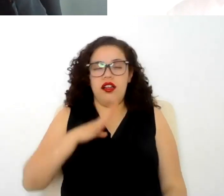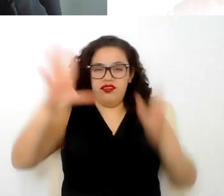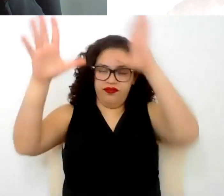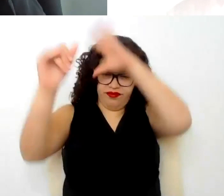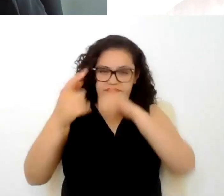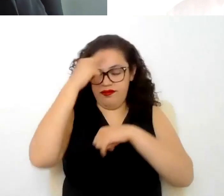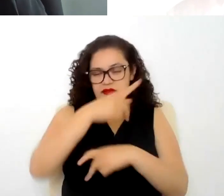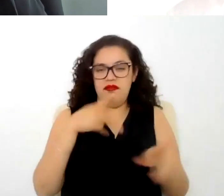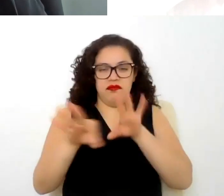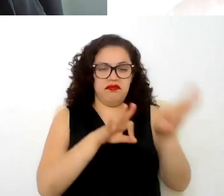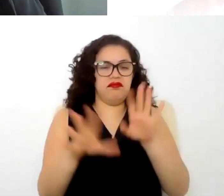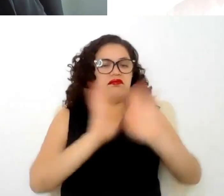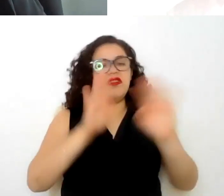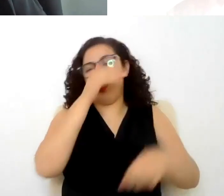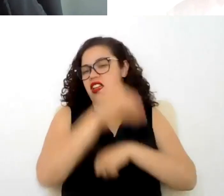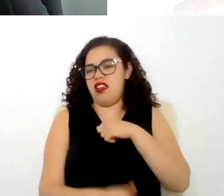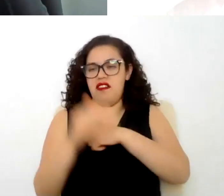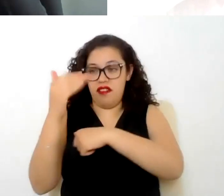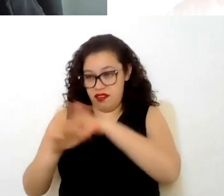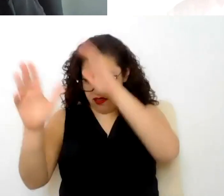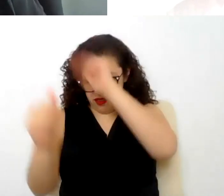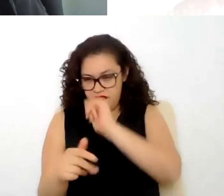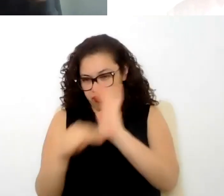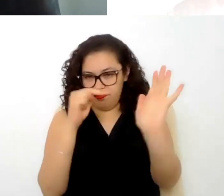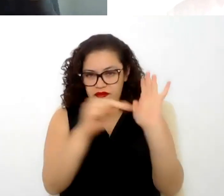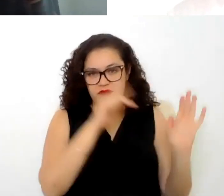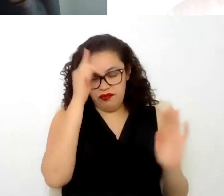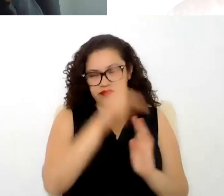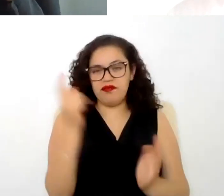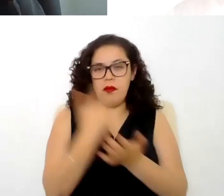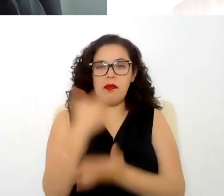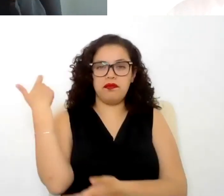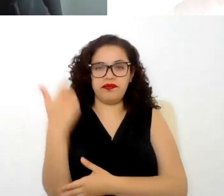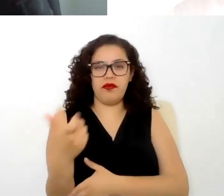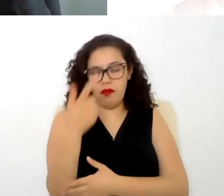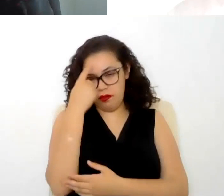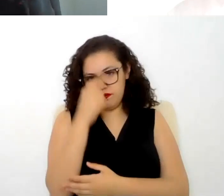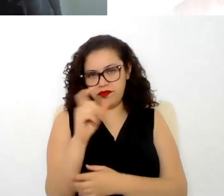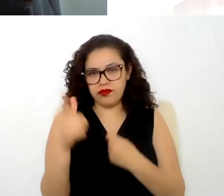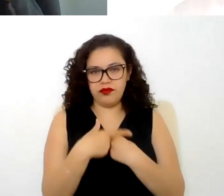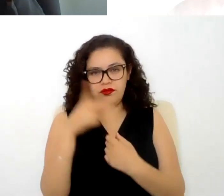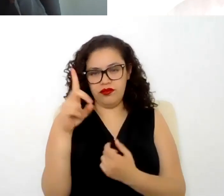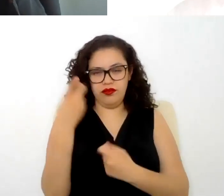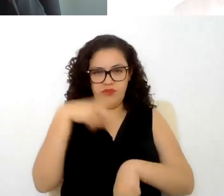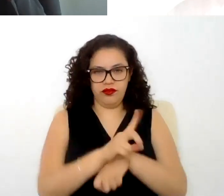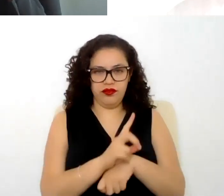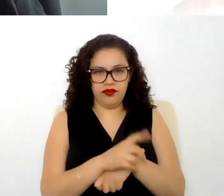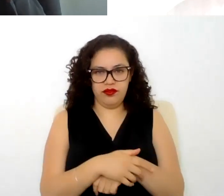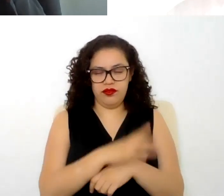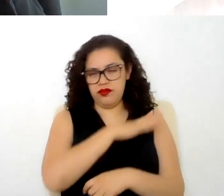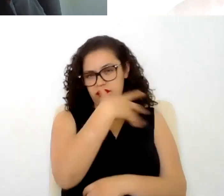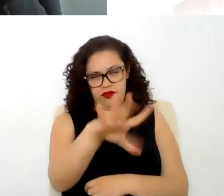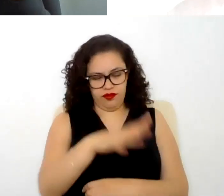relación laboral con un finiquito el pago del finiquito de los 30 días lo que logró general